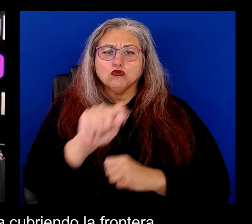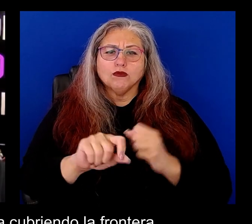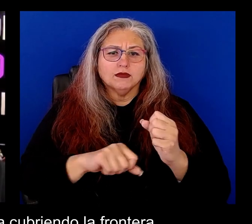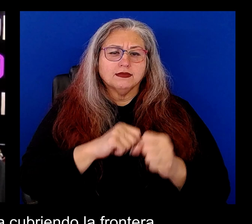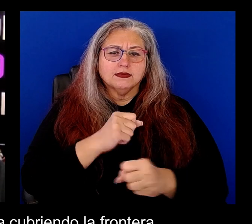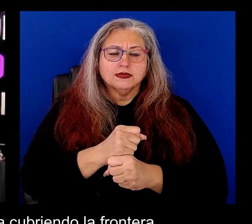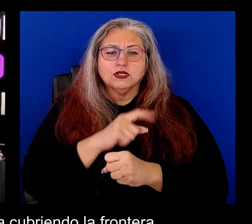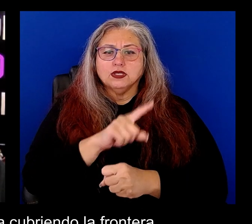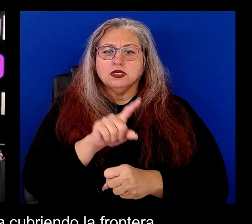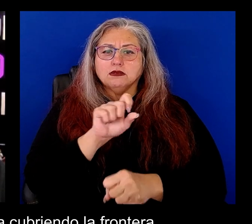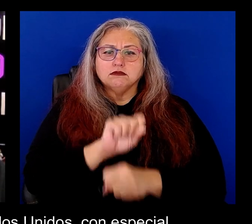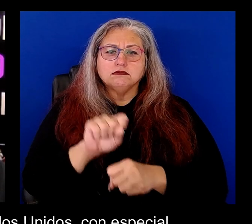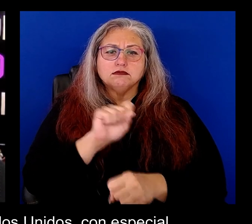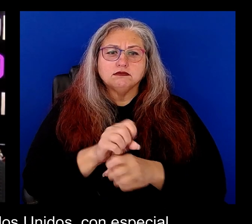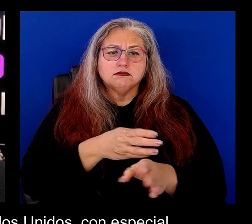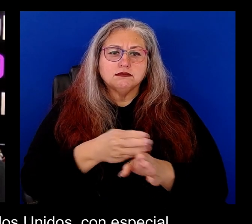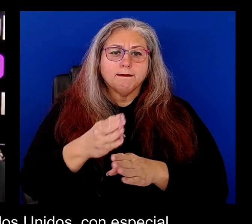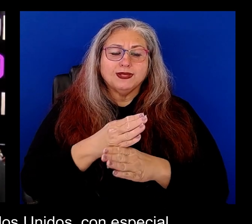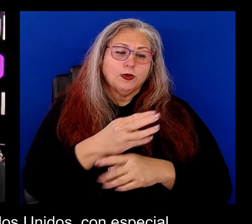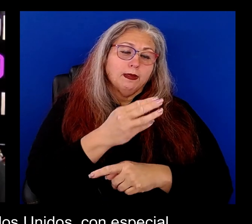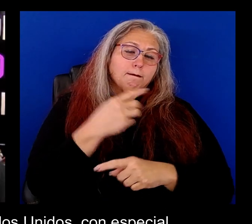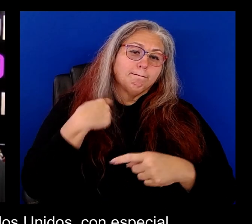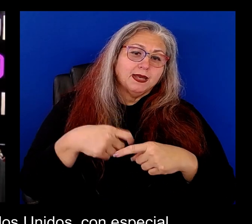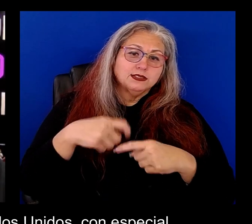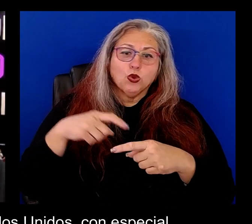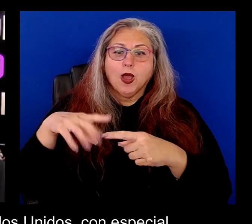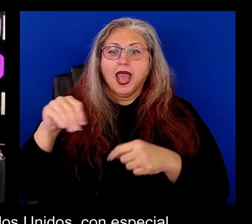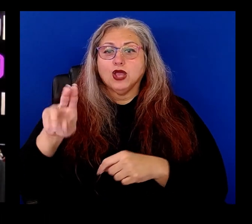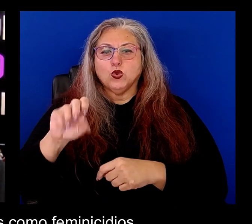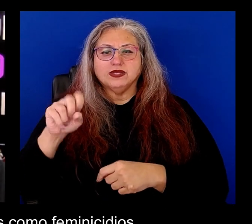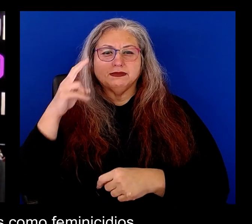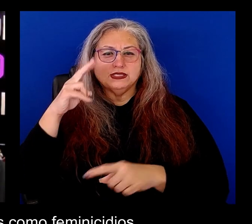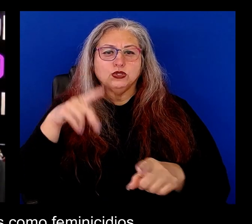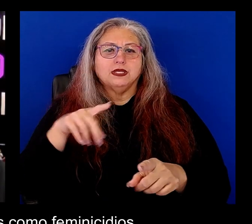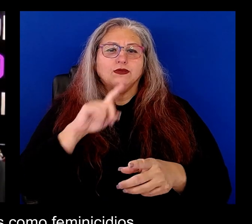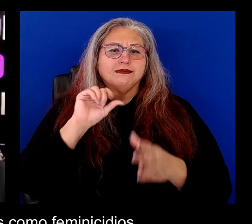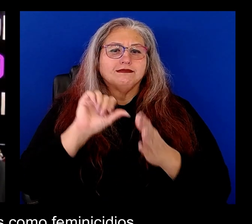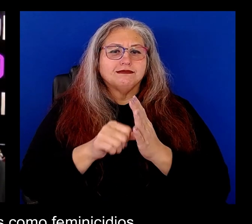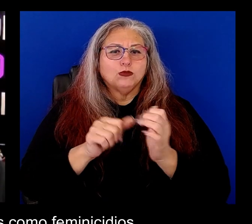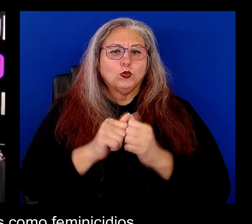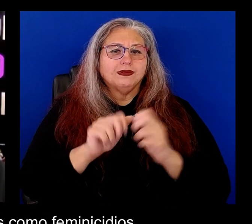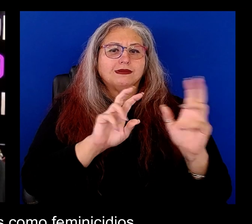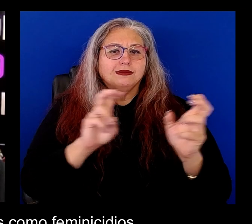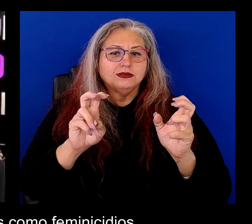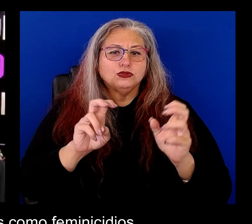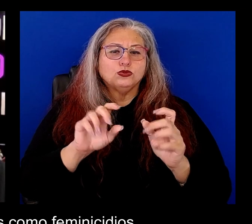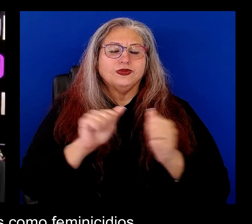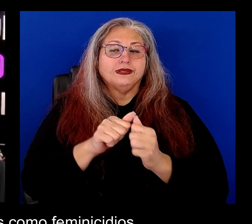de carrera cubriendo la frontera entre México y Estados Unidos con especial énfasis en temas como